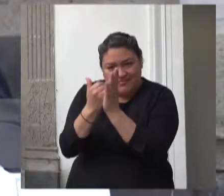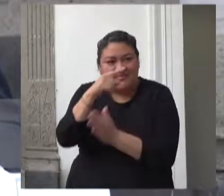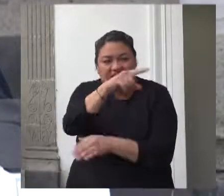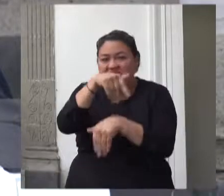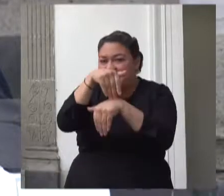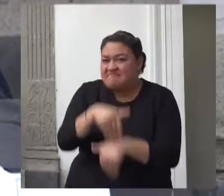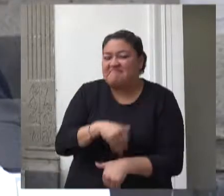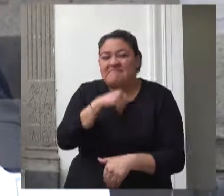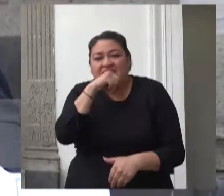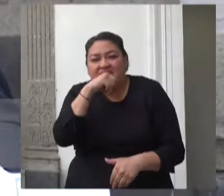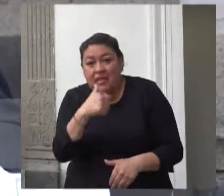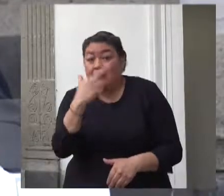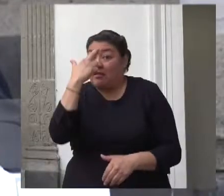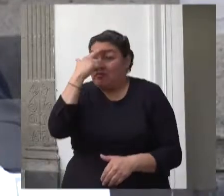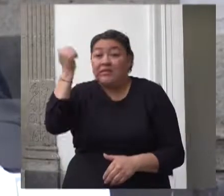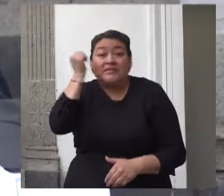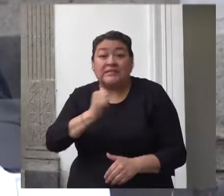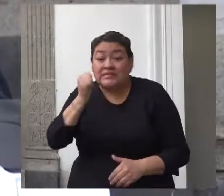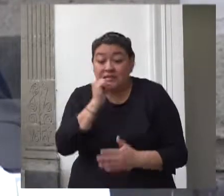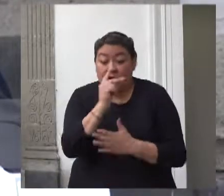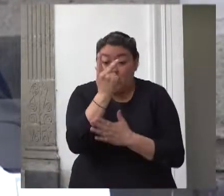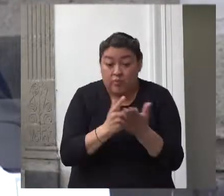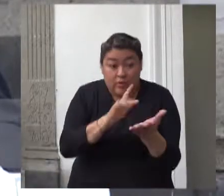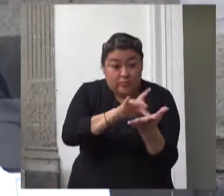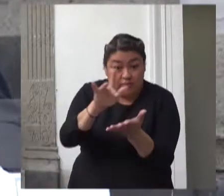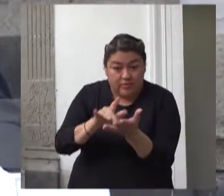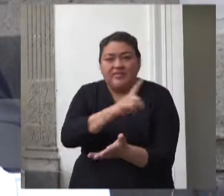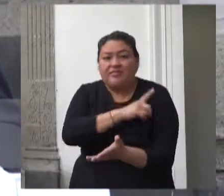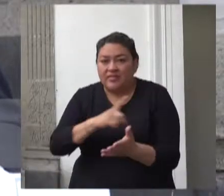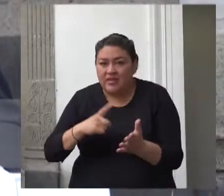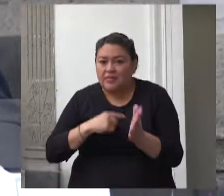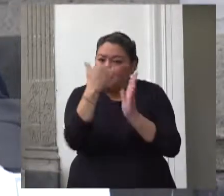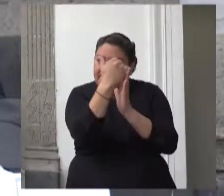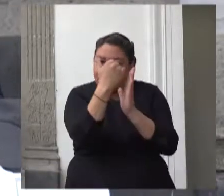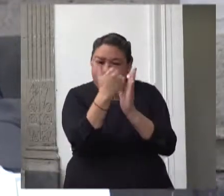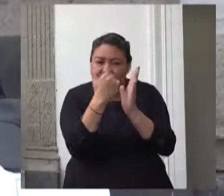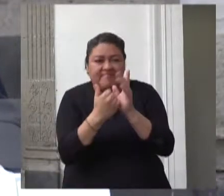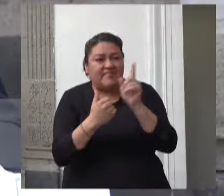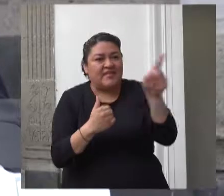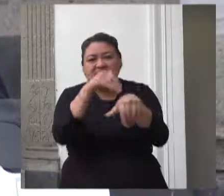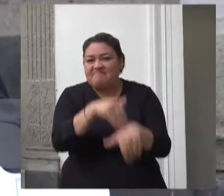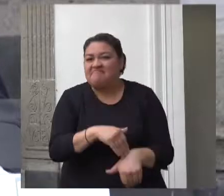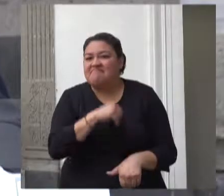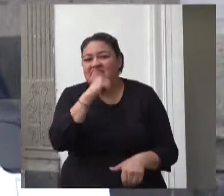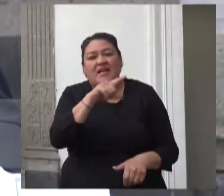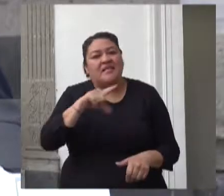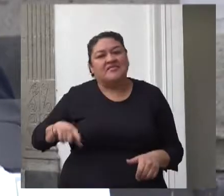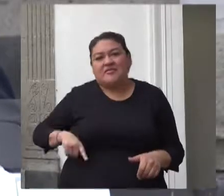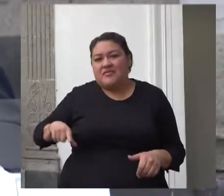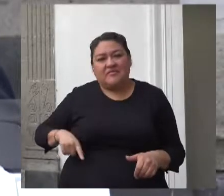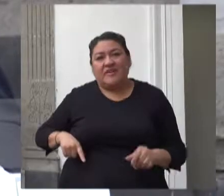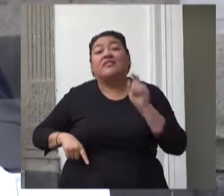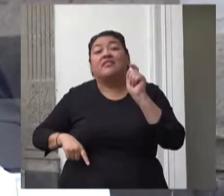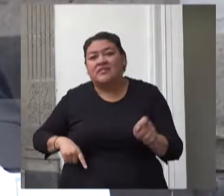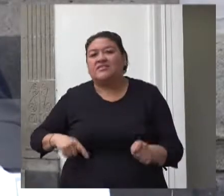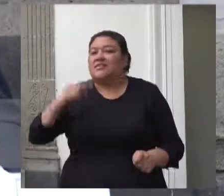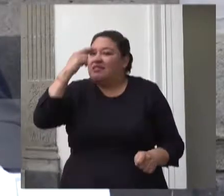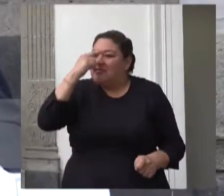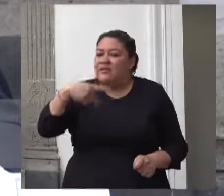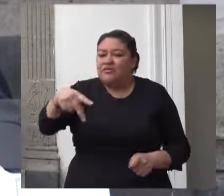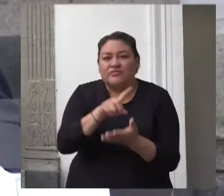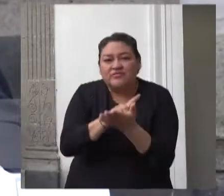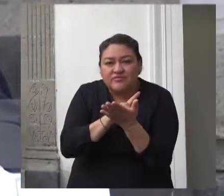publicación de programas sujetos a reglas de operación trastocando el derecho a la seguridad y certeza